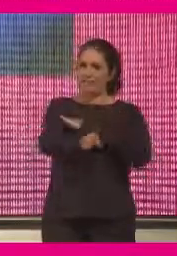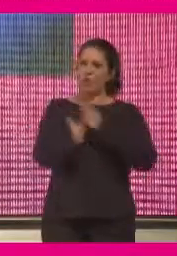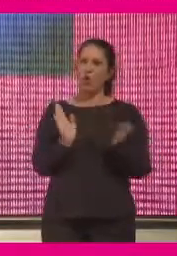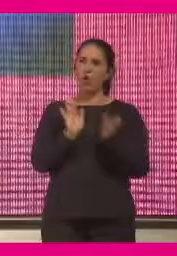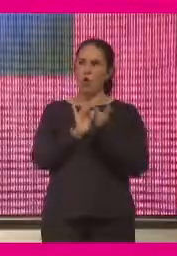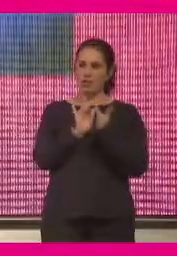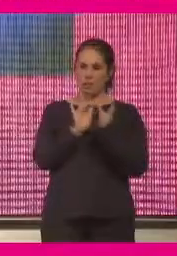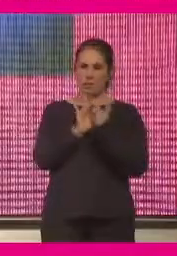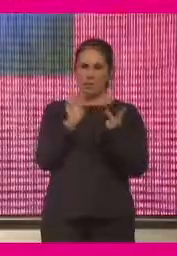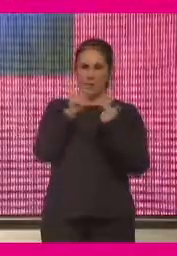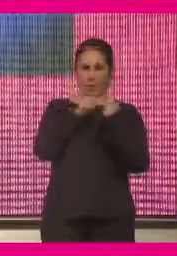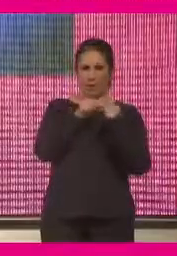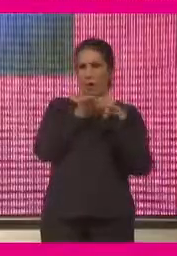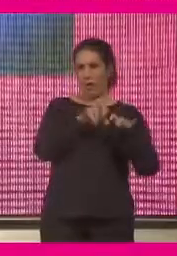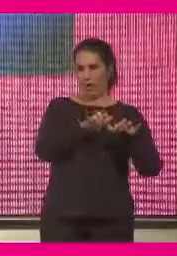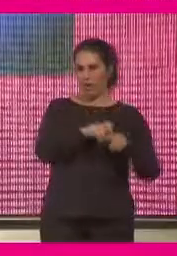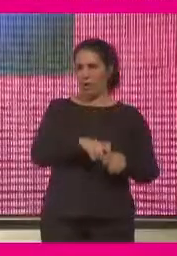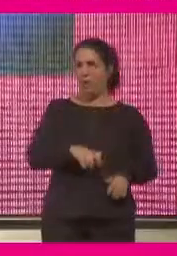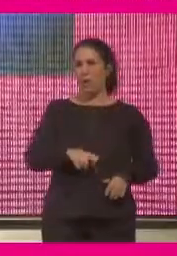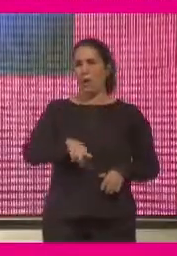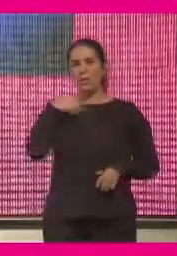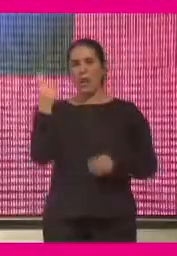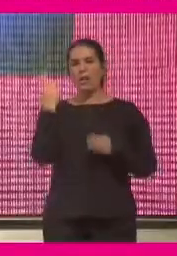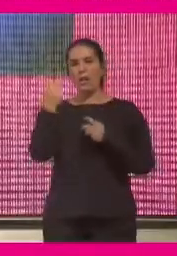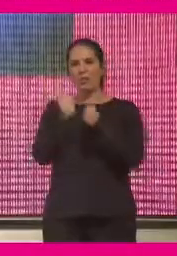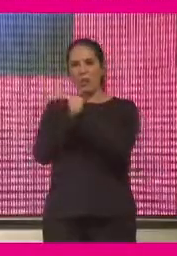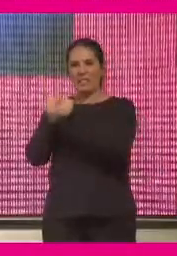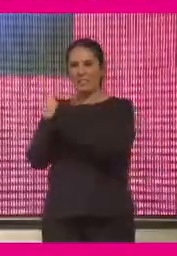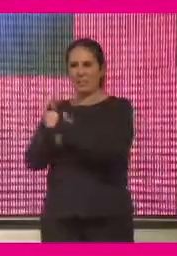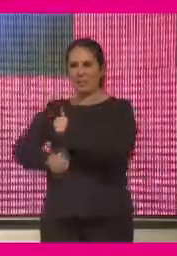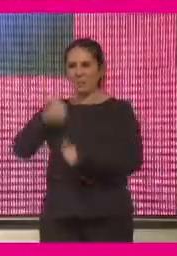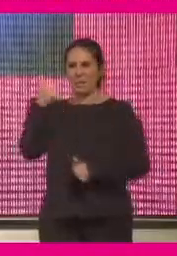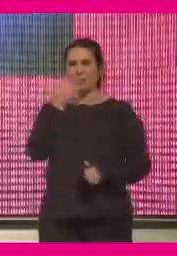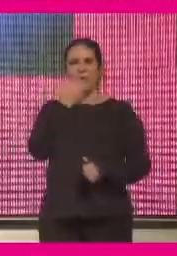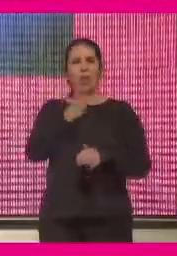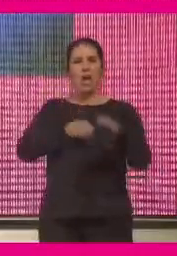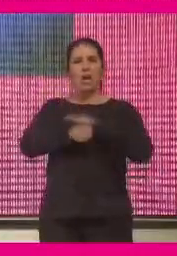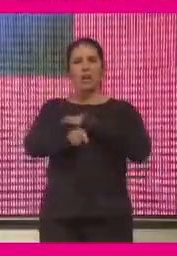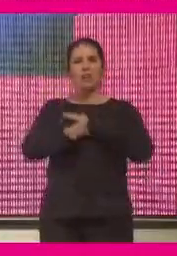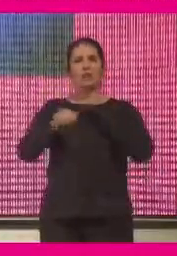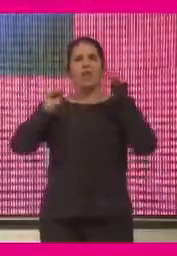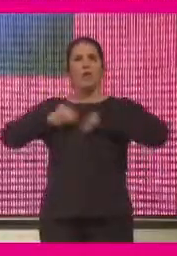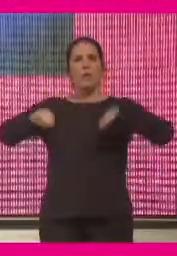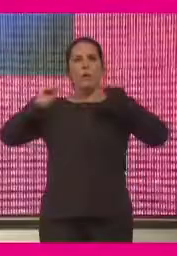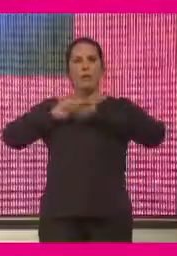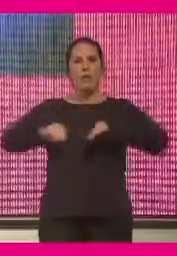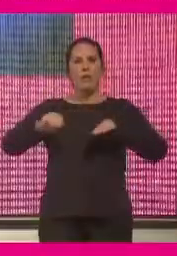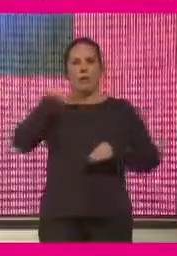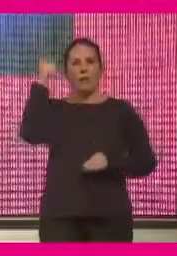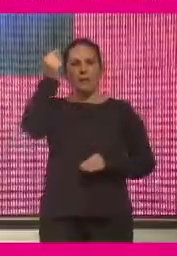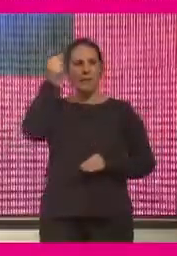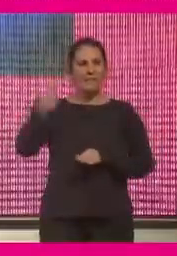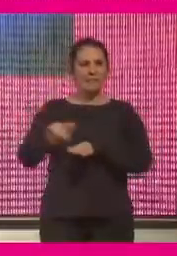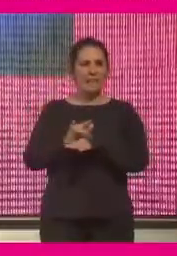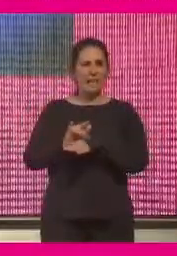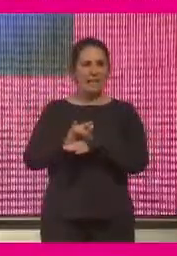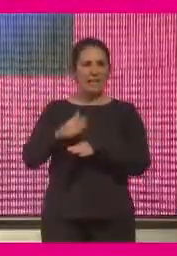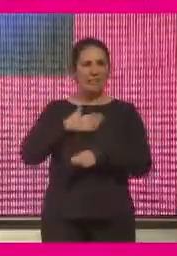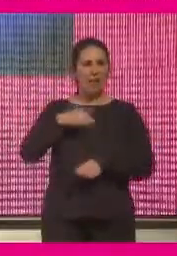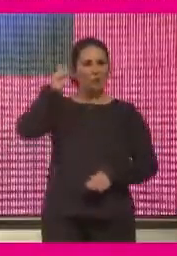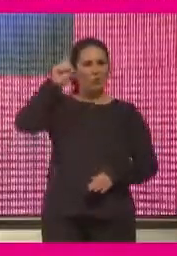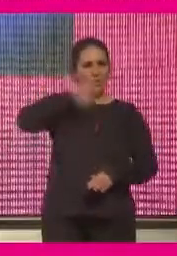a la conectividad, acceso al ordenador, pero hay dos brechas más. El acceso, por ejemplo, a la formación de habilidades digitales del